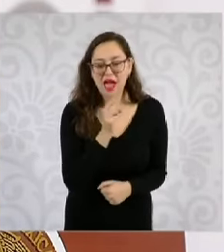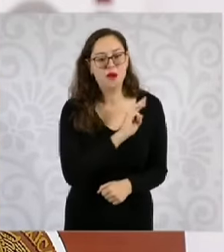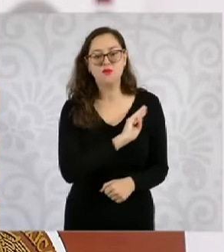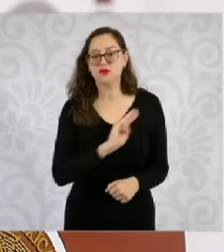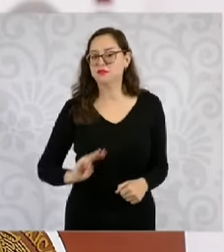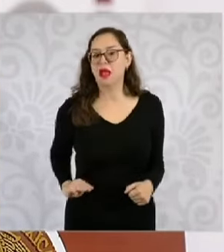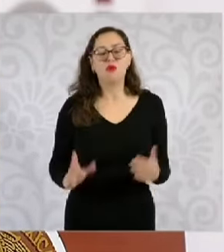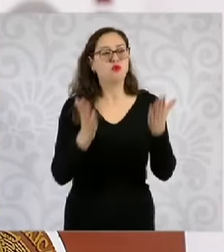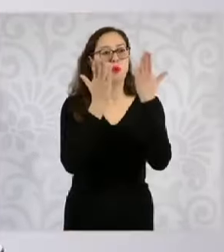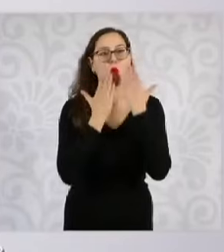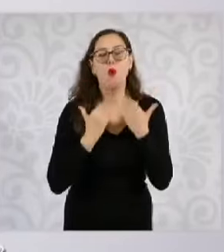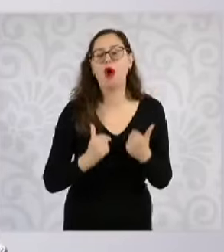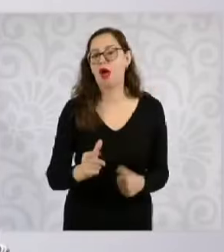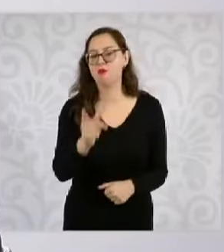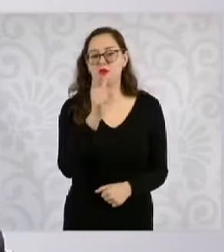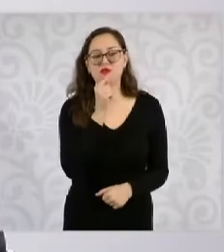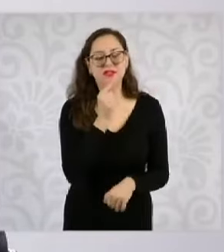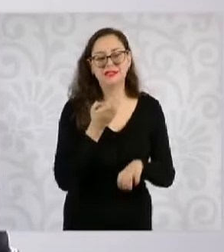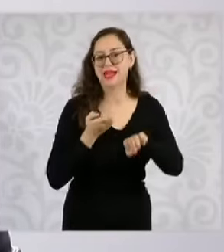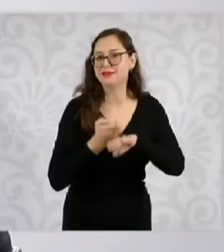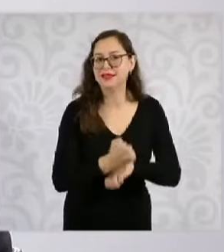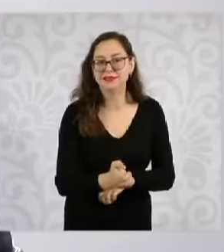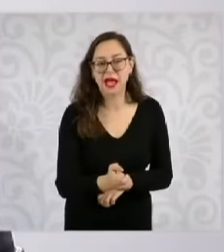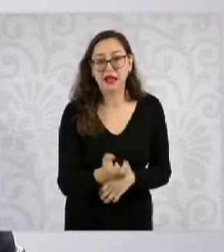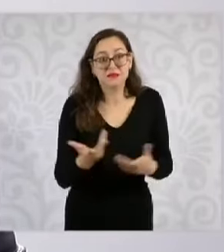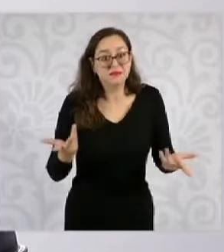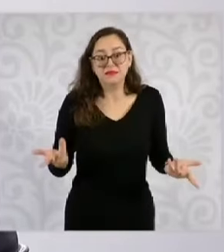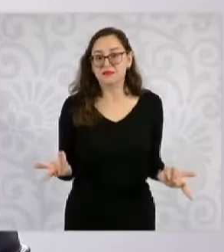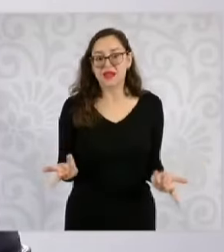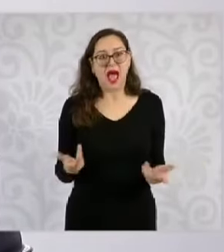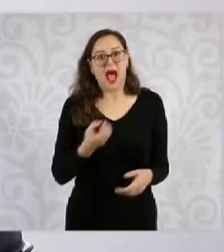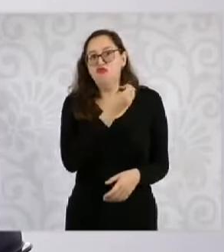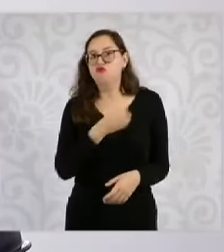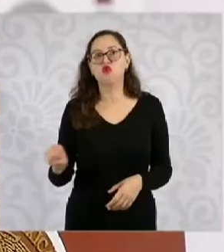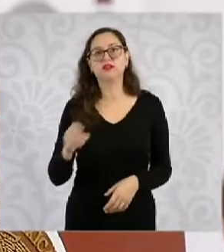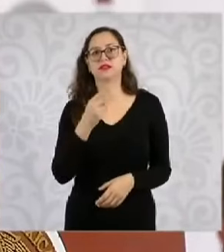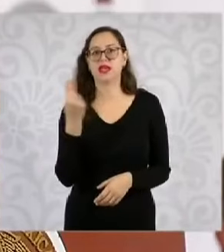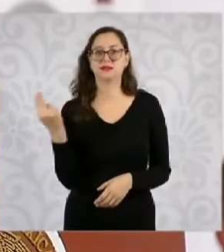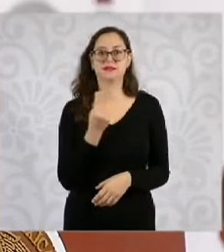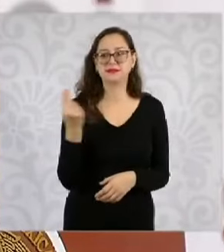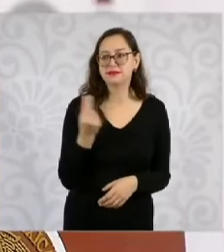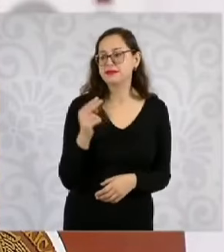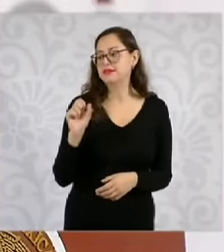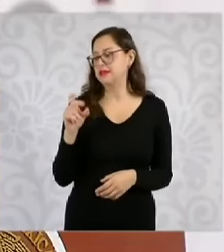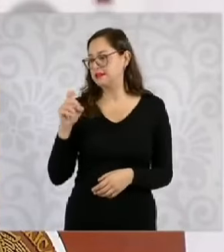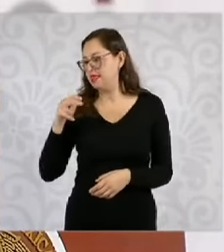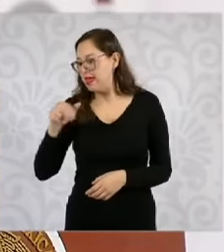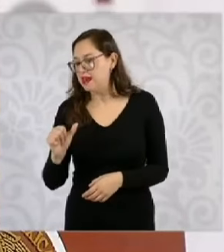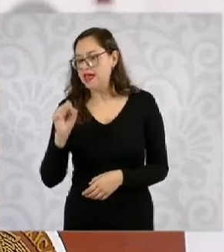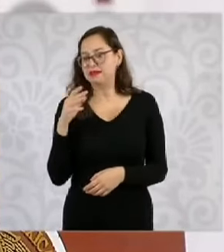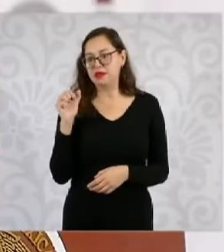policías estatales totalmente fortalecidas. Ahí es donde la Guardia Nacional jugará un papel importante.